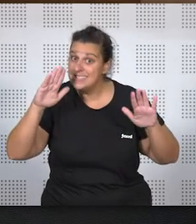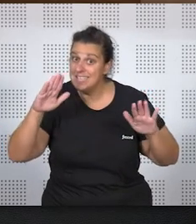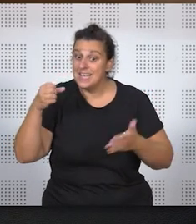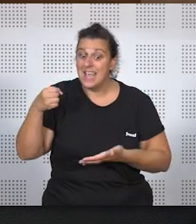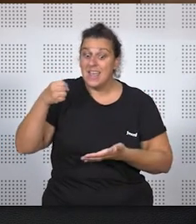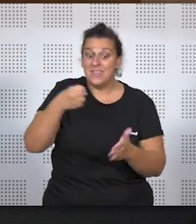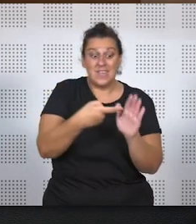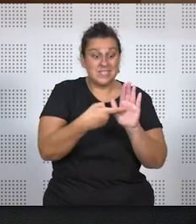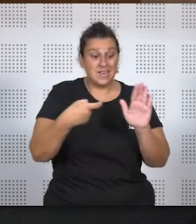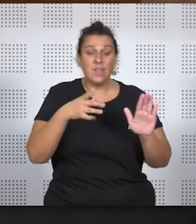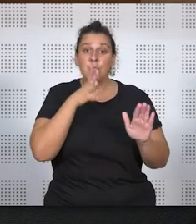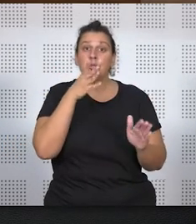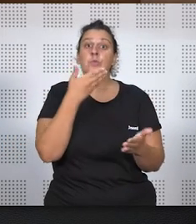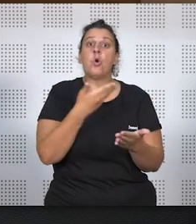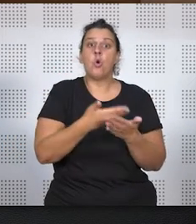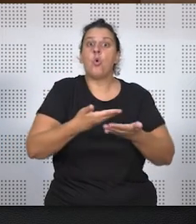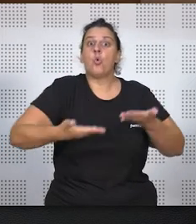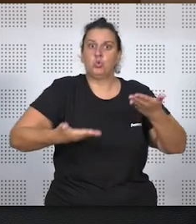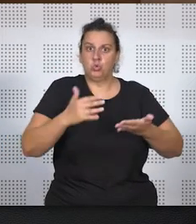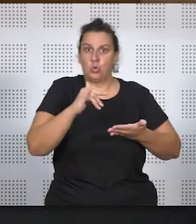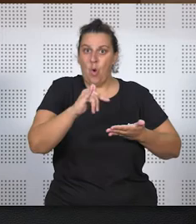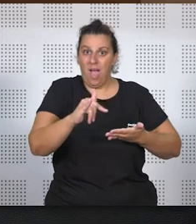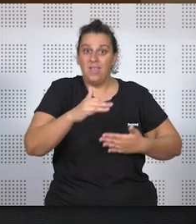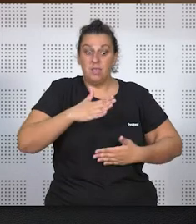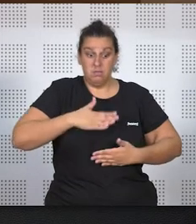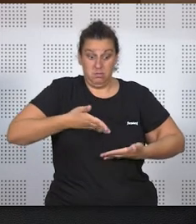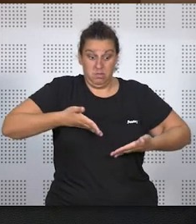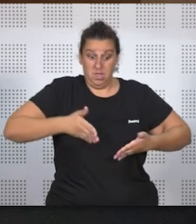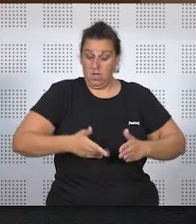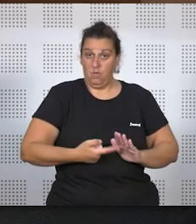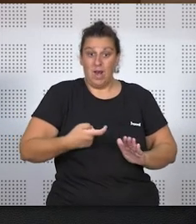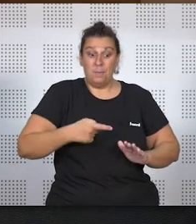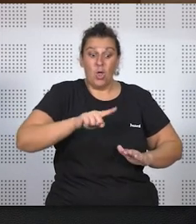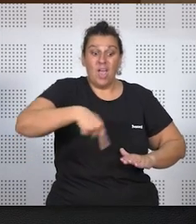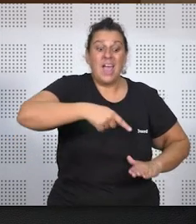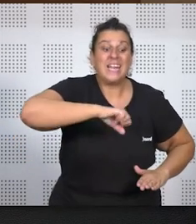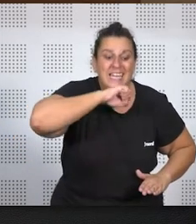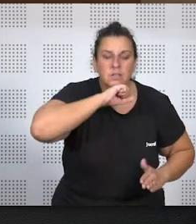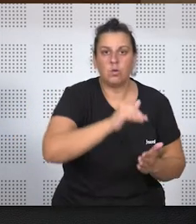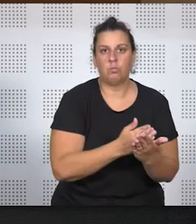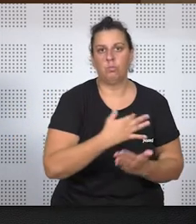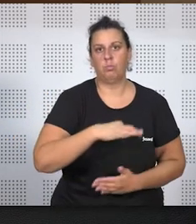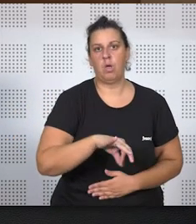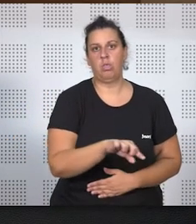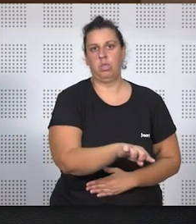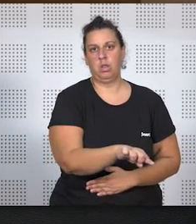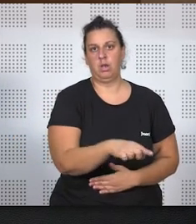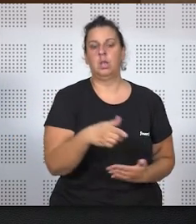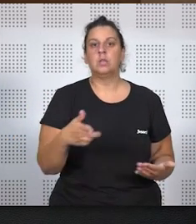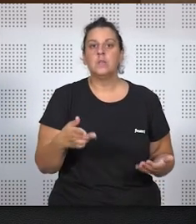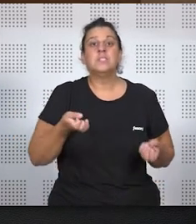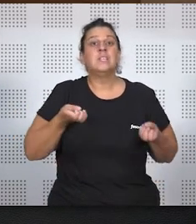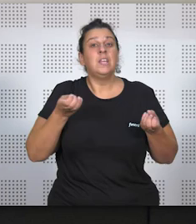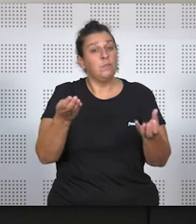eso privará al desheredado o la legítima, pero no a sus hijos o descendientes. Es decir, hay que informar muy bien